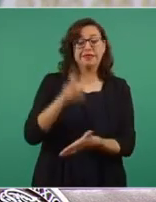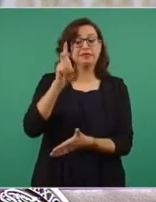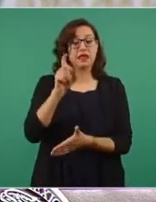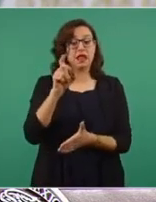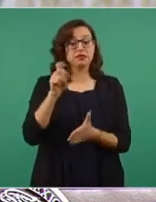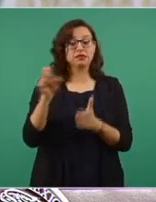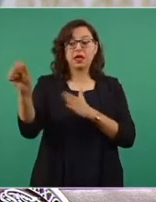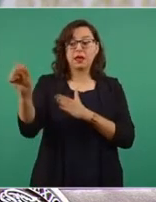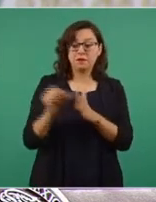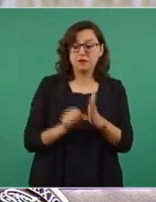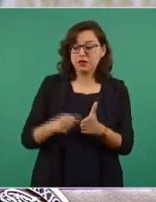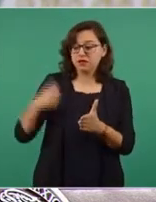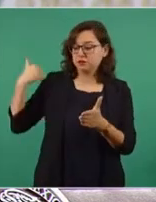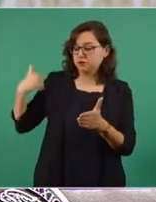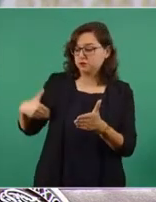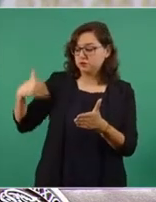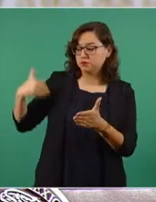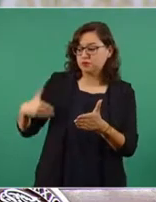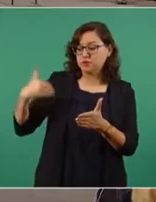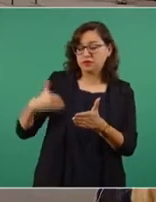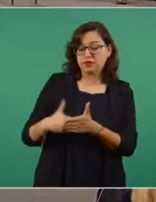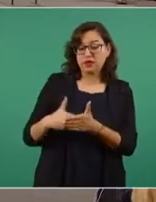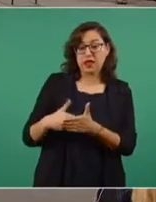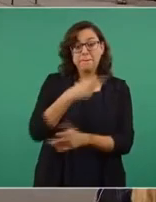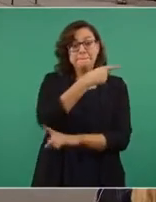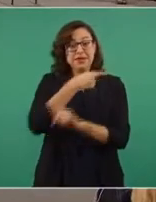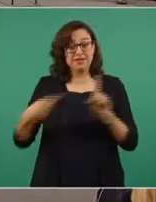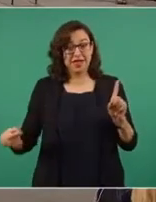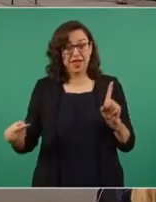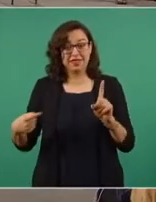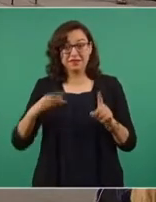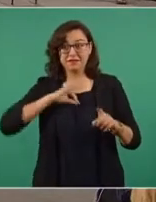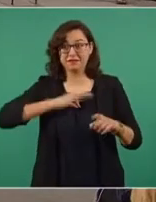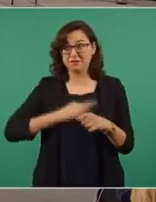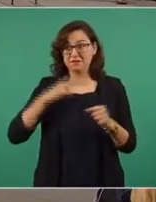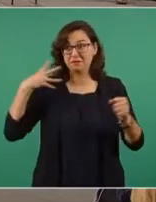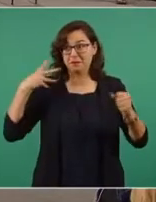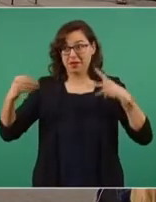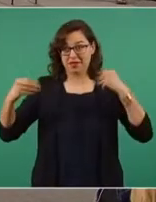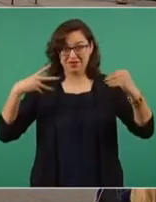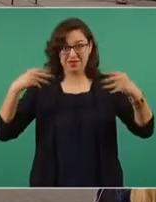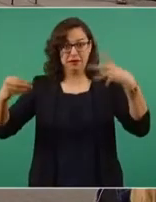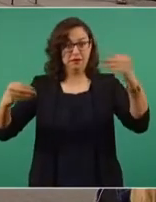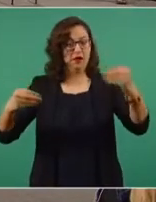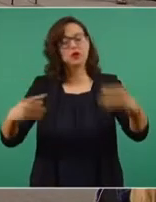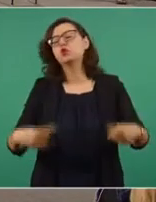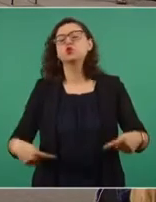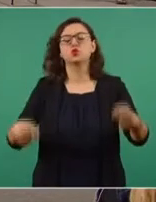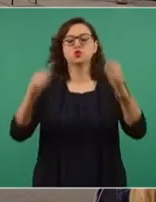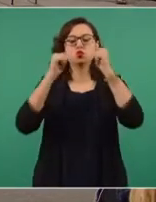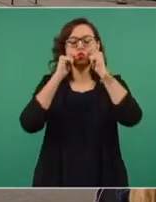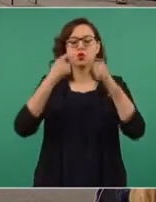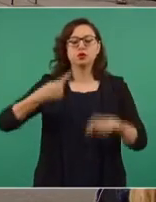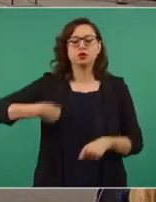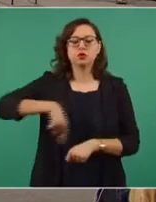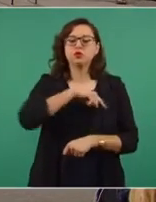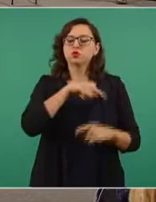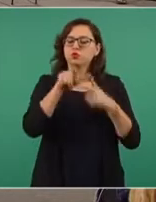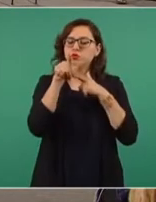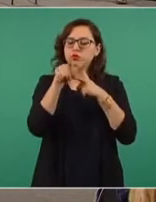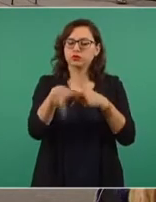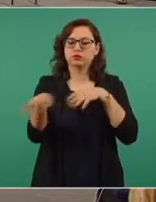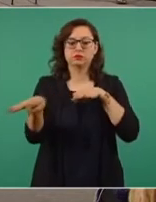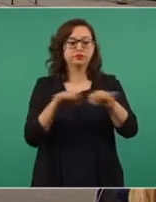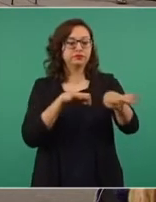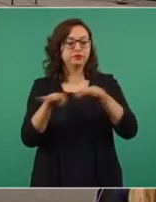de los que hemos vivido 14 en pandemia, hemos avanzado, a pesar del abandono de nuestro sistema de